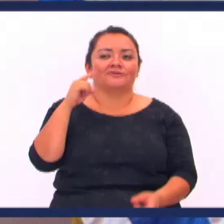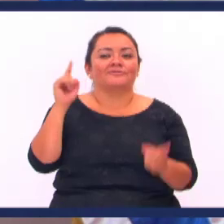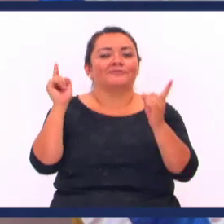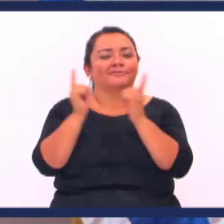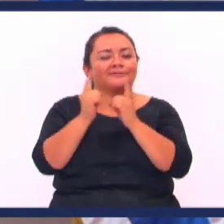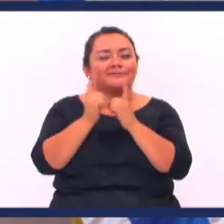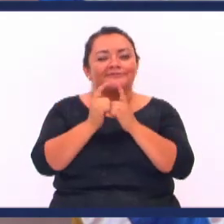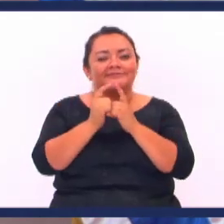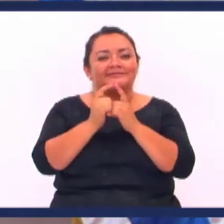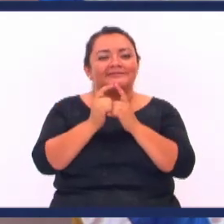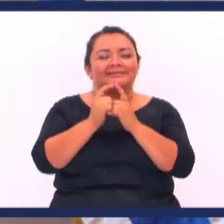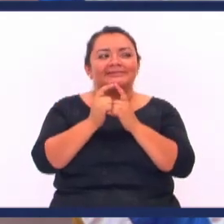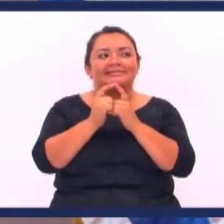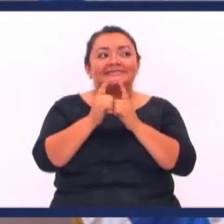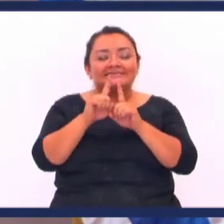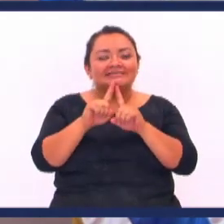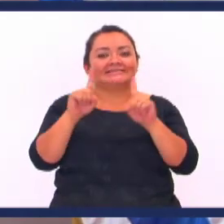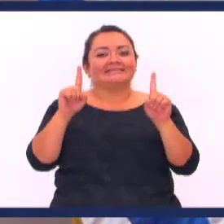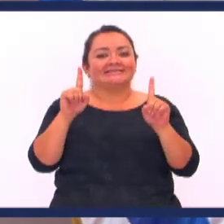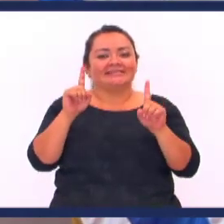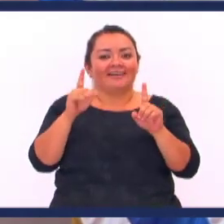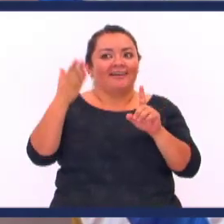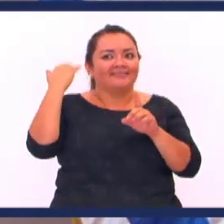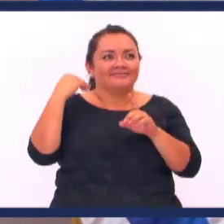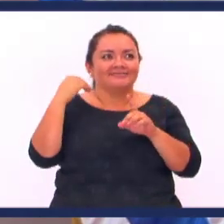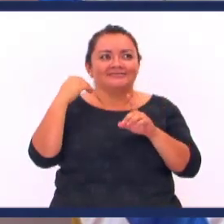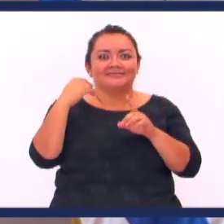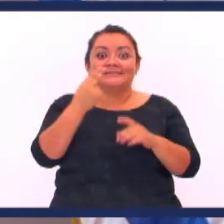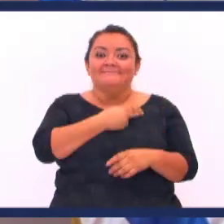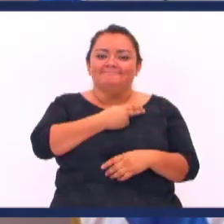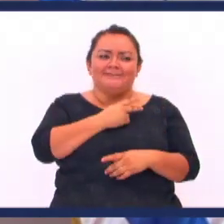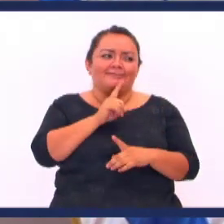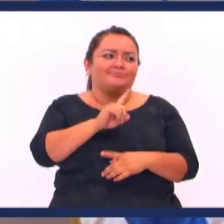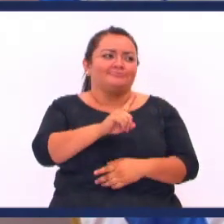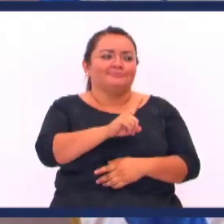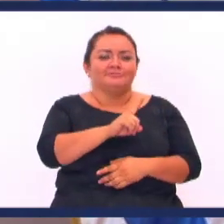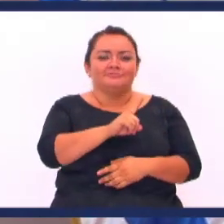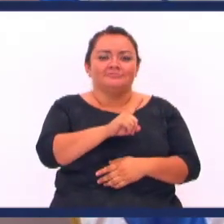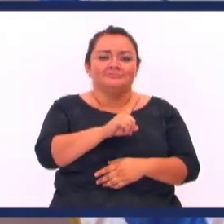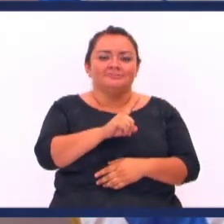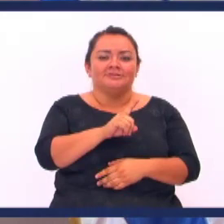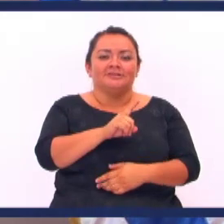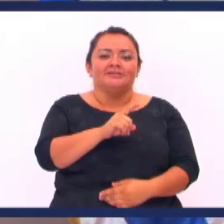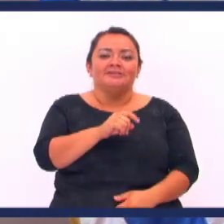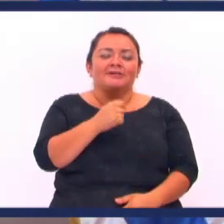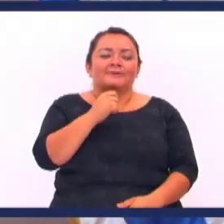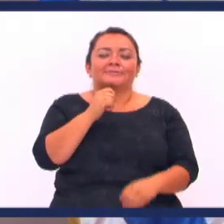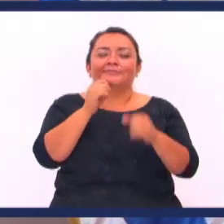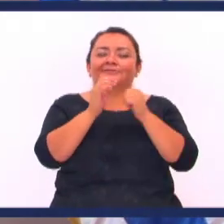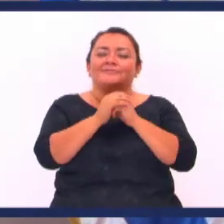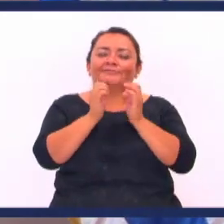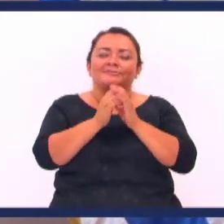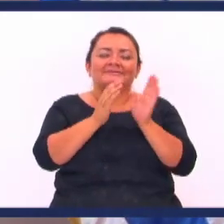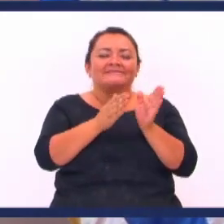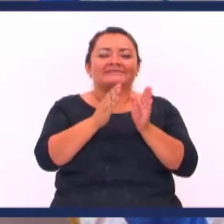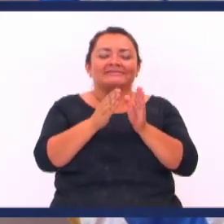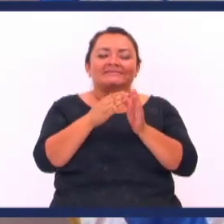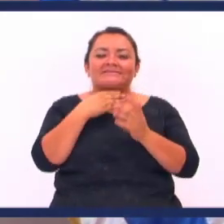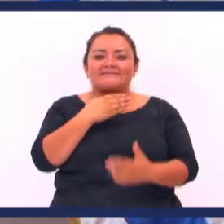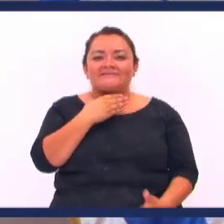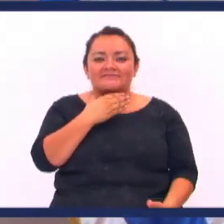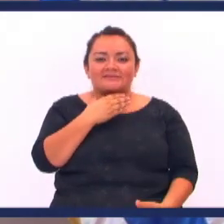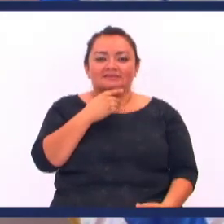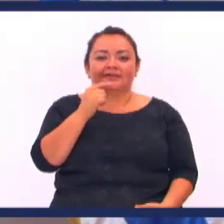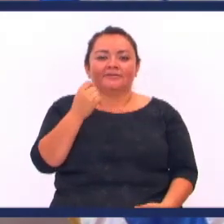conocí Ajeno a Dios Perdidos en delitos Y pecados Como muchos de nosotros Que estaba pasando Por procesos serios